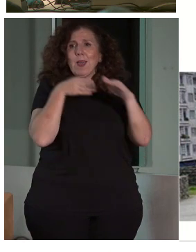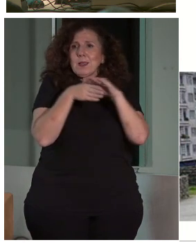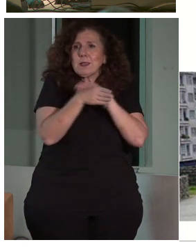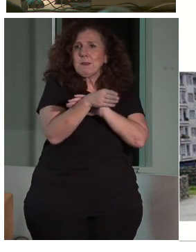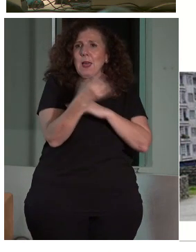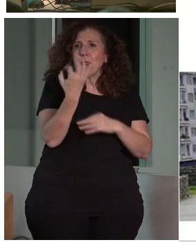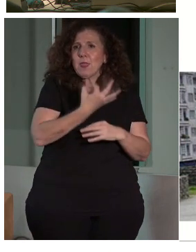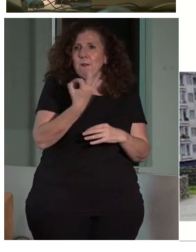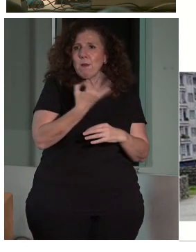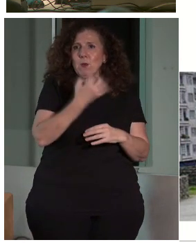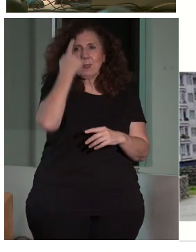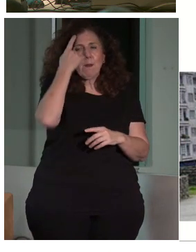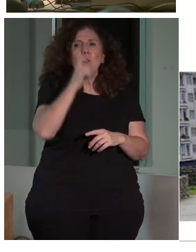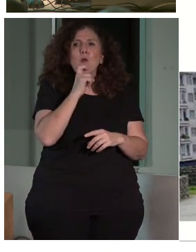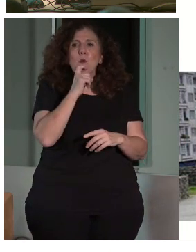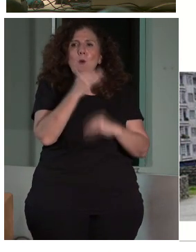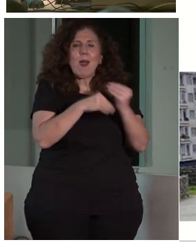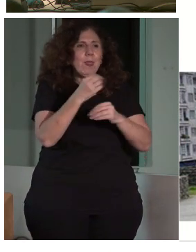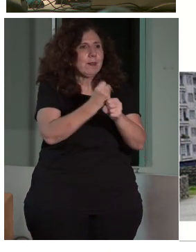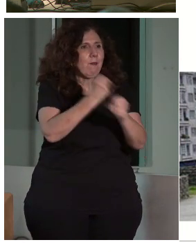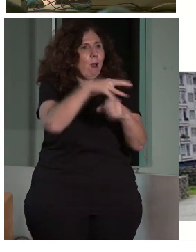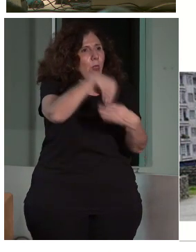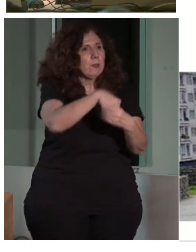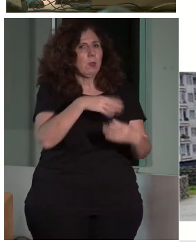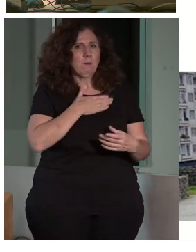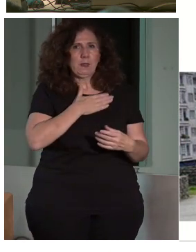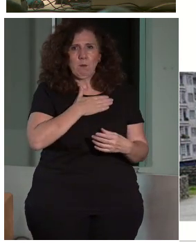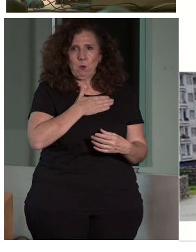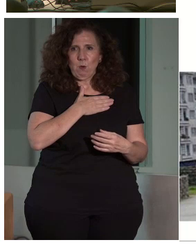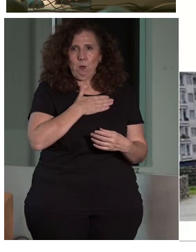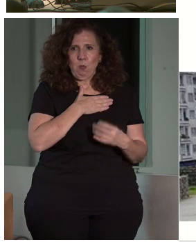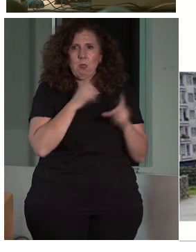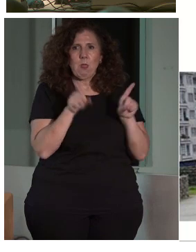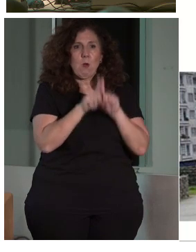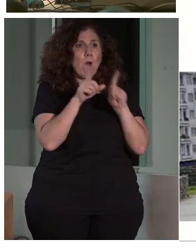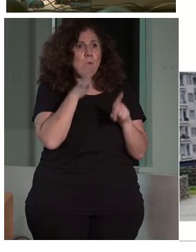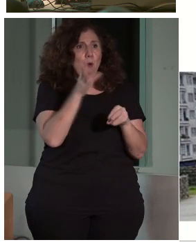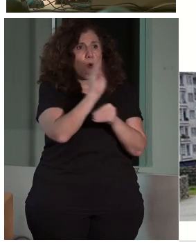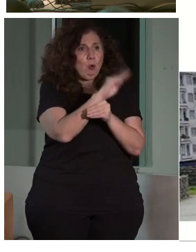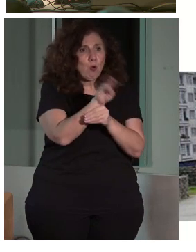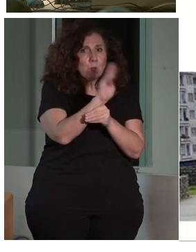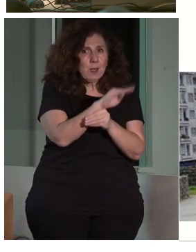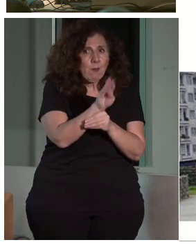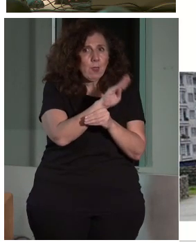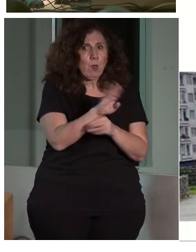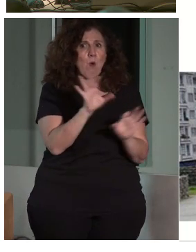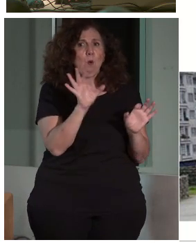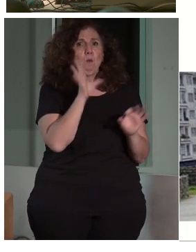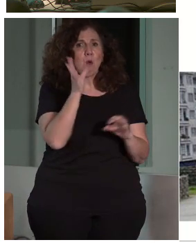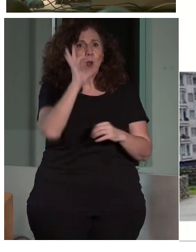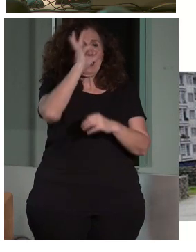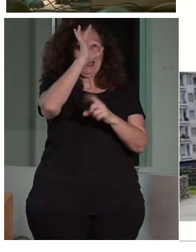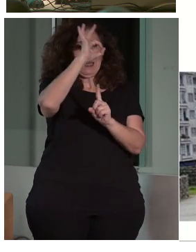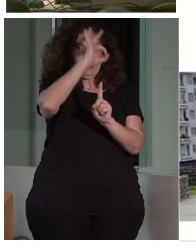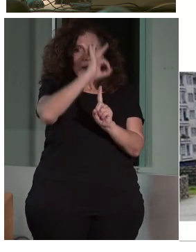el patrimonio. Da igual que sea una intervención por conservación, por señalización, por